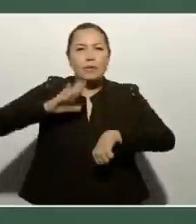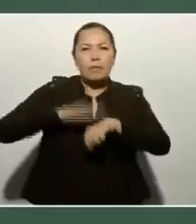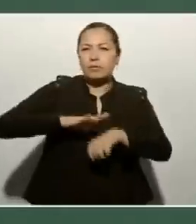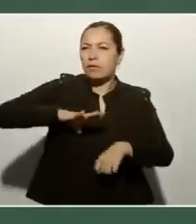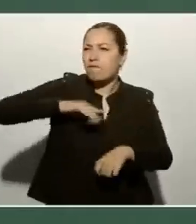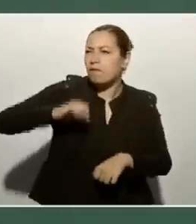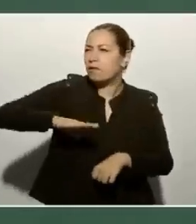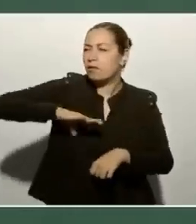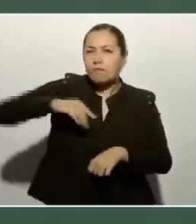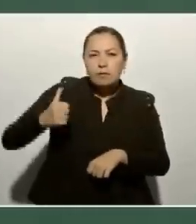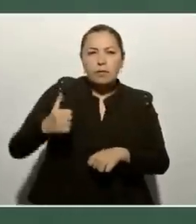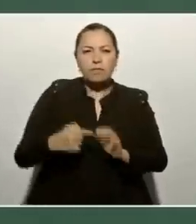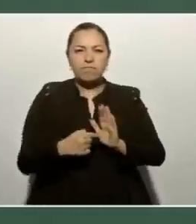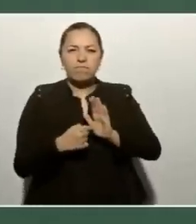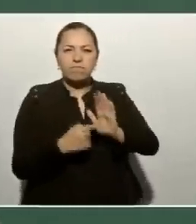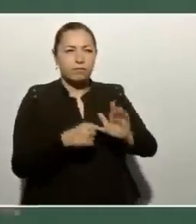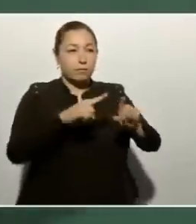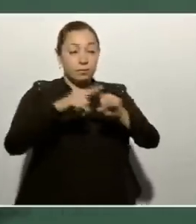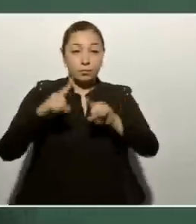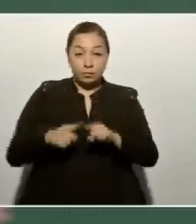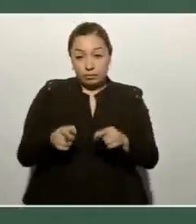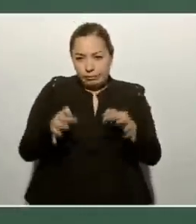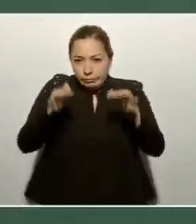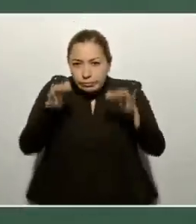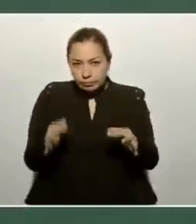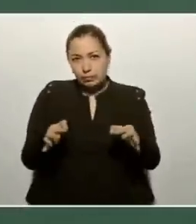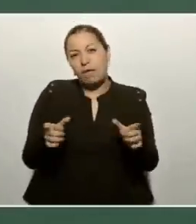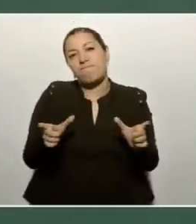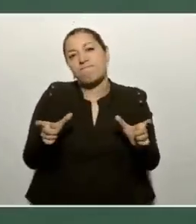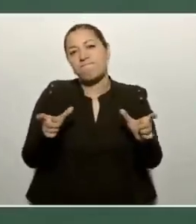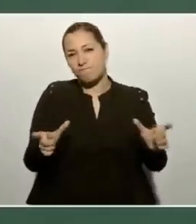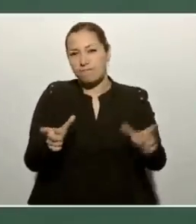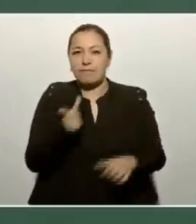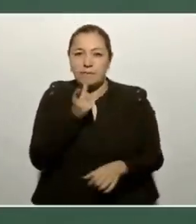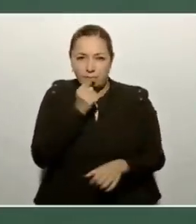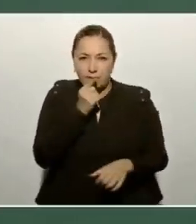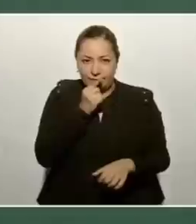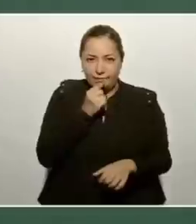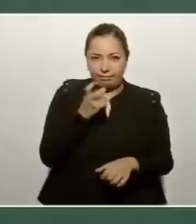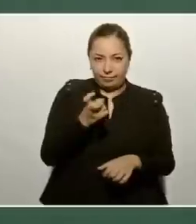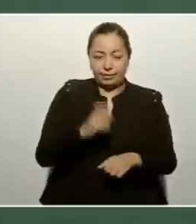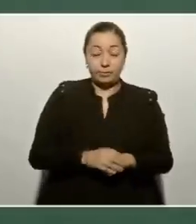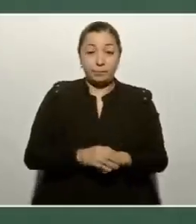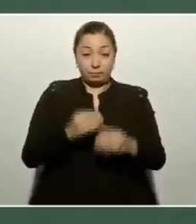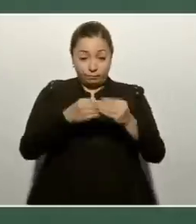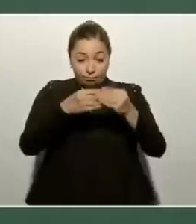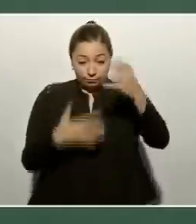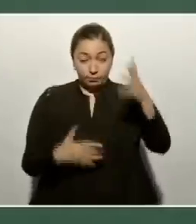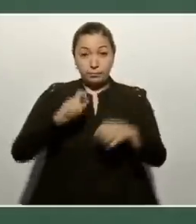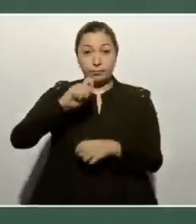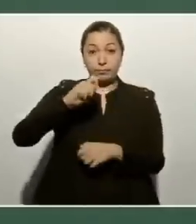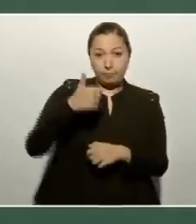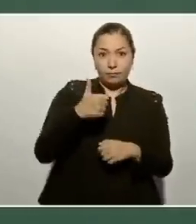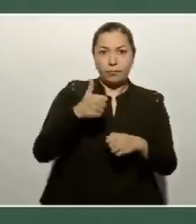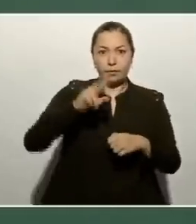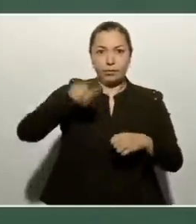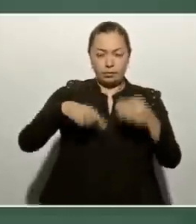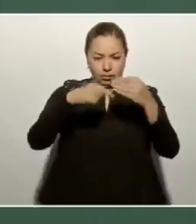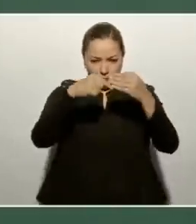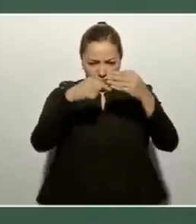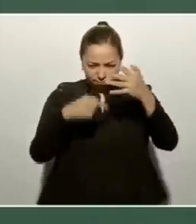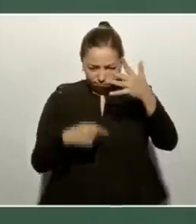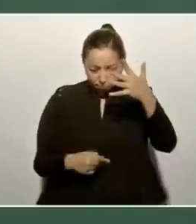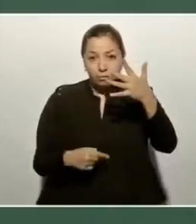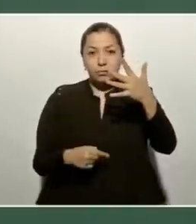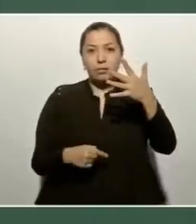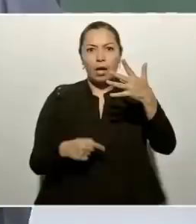los índices de seguridad. Hoy estamos en el lugar 26. Han bajado mucho todos los